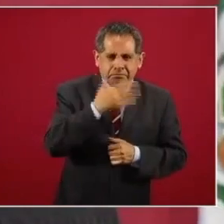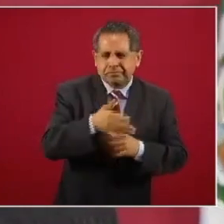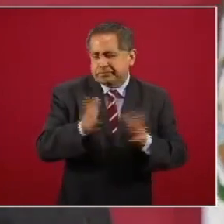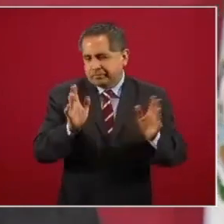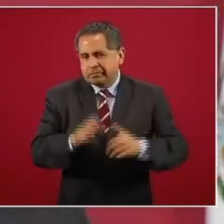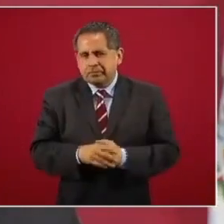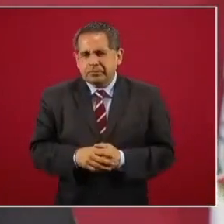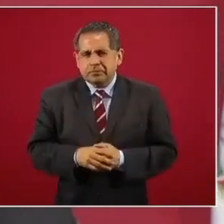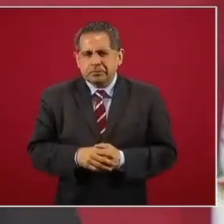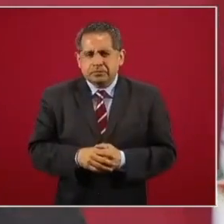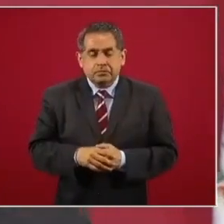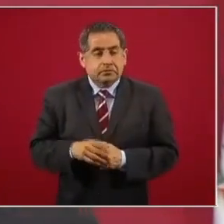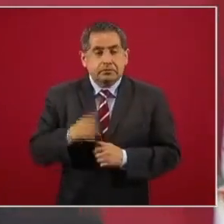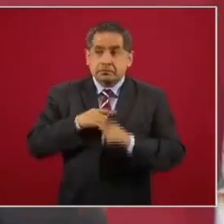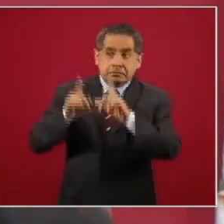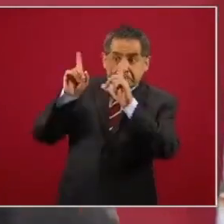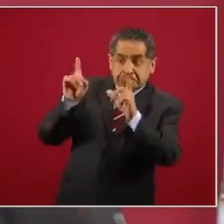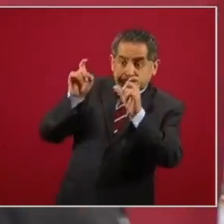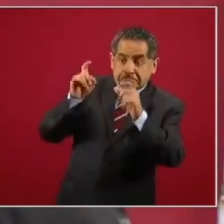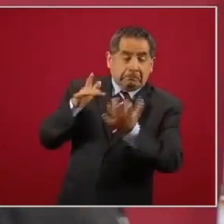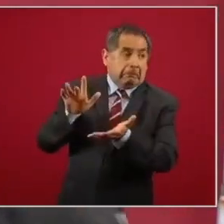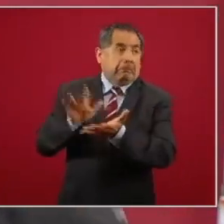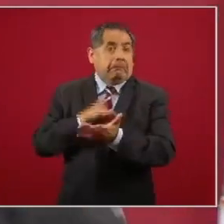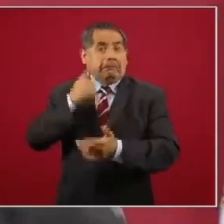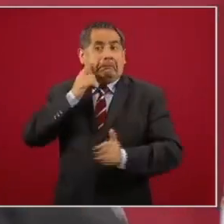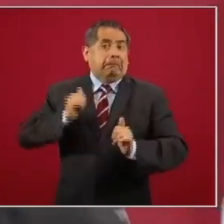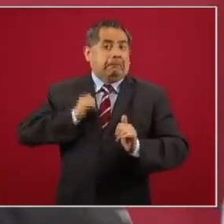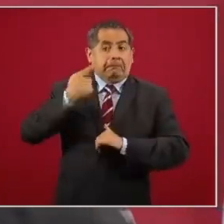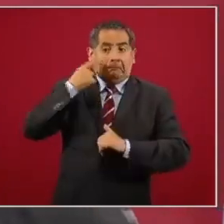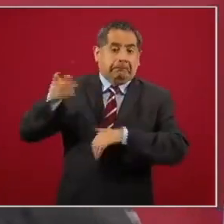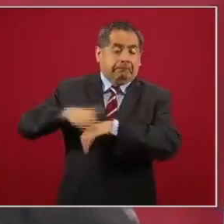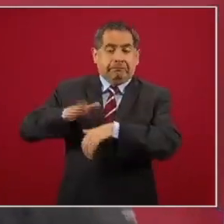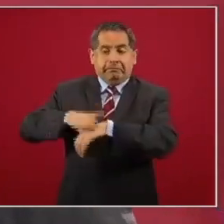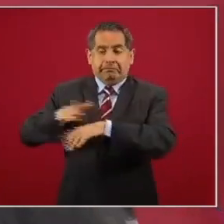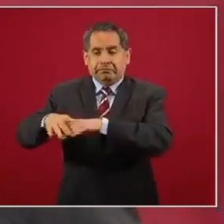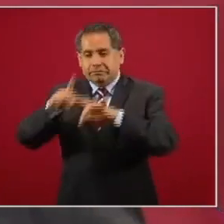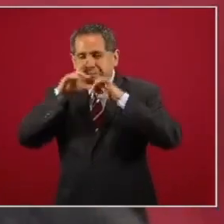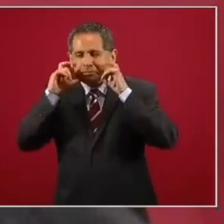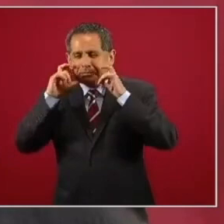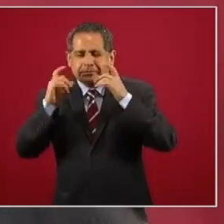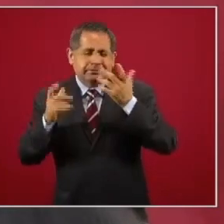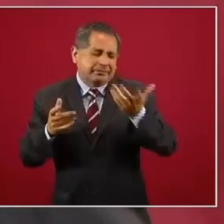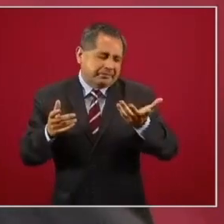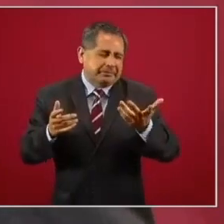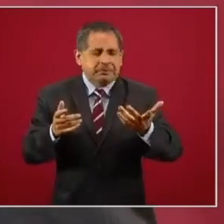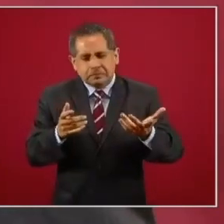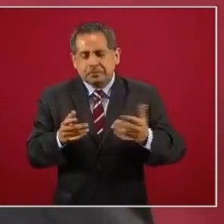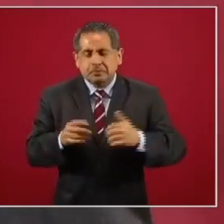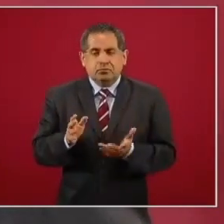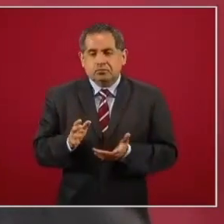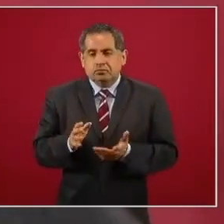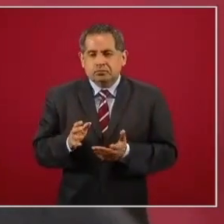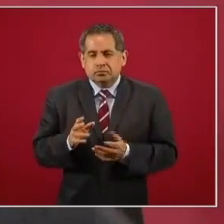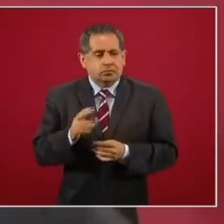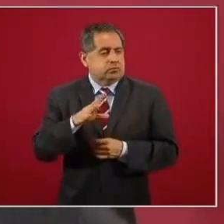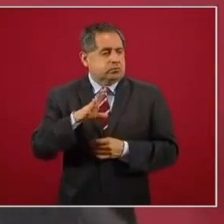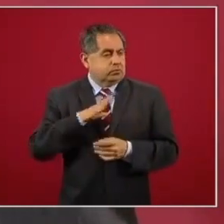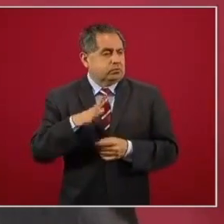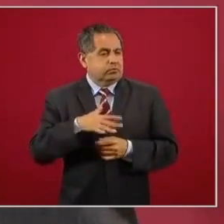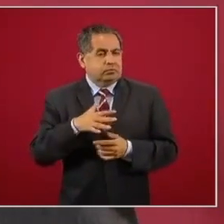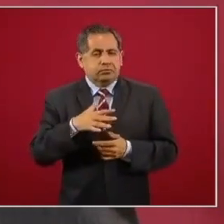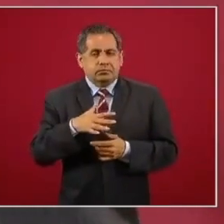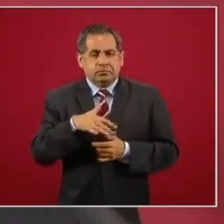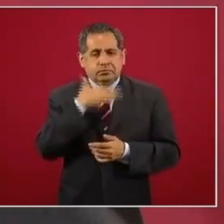me toman una foto con el cubrebocas en el avión. Dice, entonces, no hay corrupción.